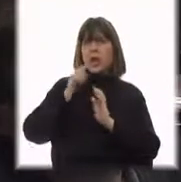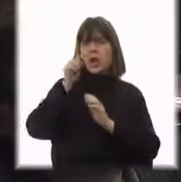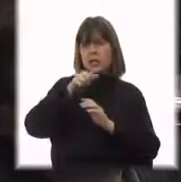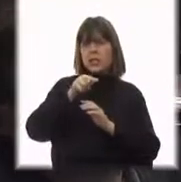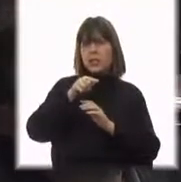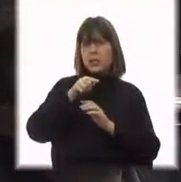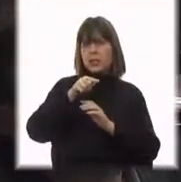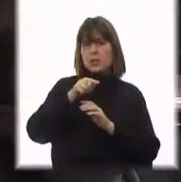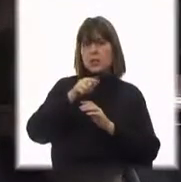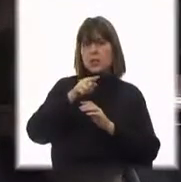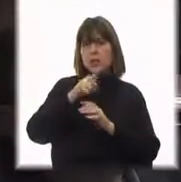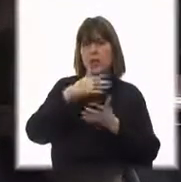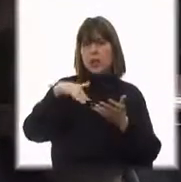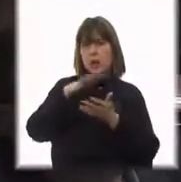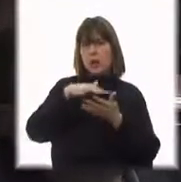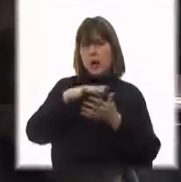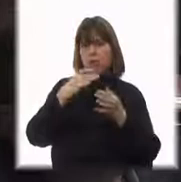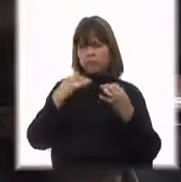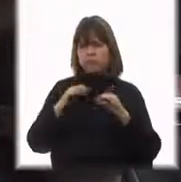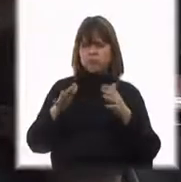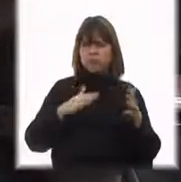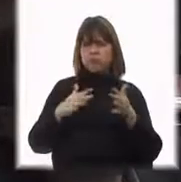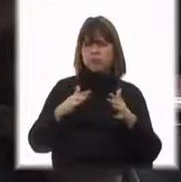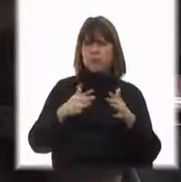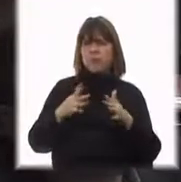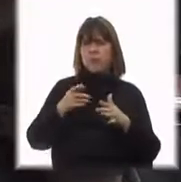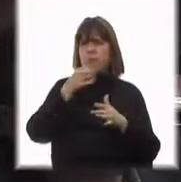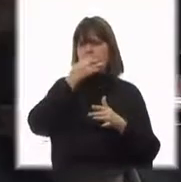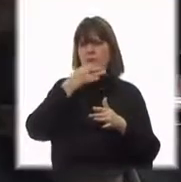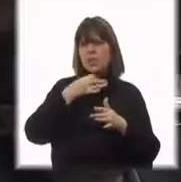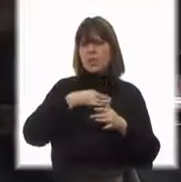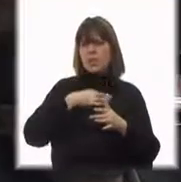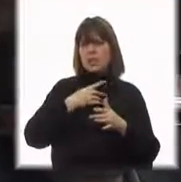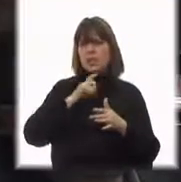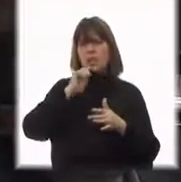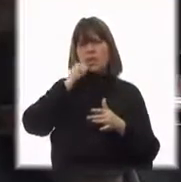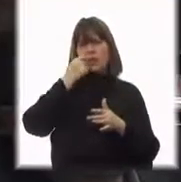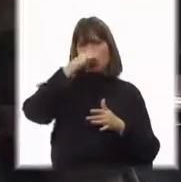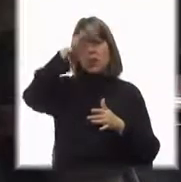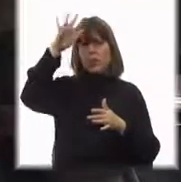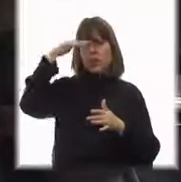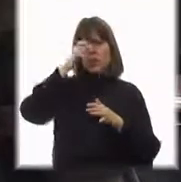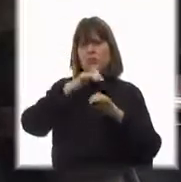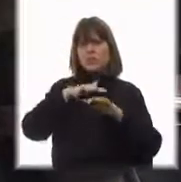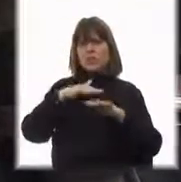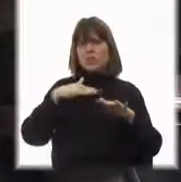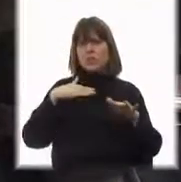en de vera y no como acá las gambetas. Me han dicho cosas tan lindas del campo y su maravilla.